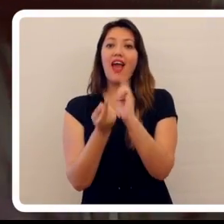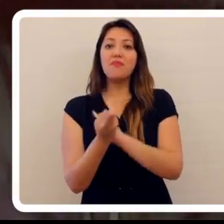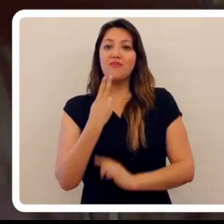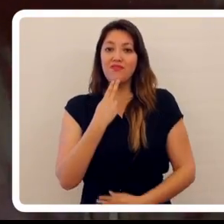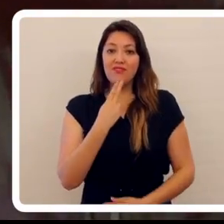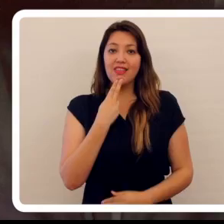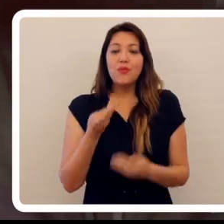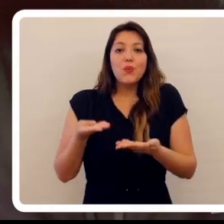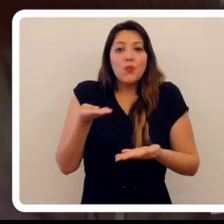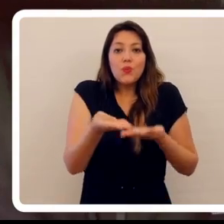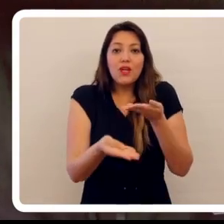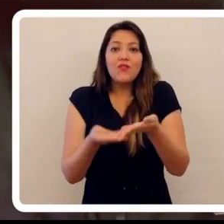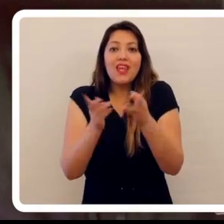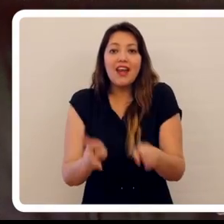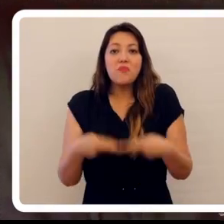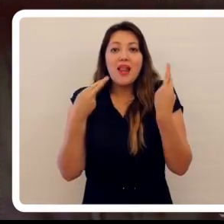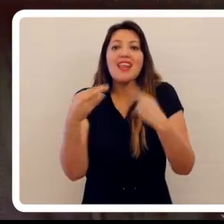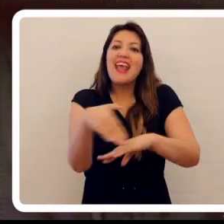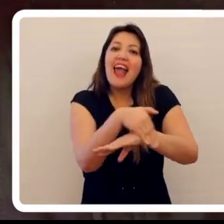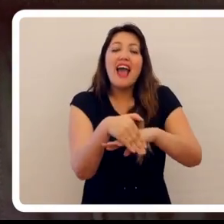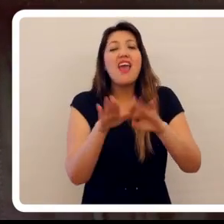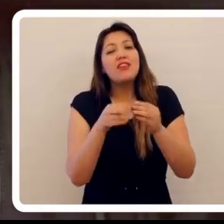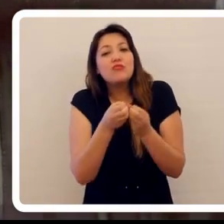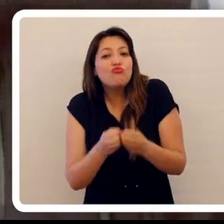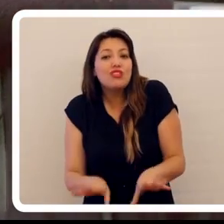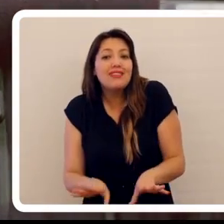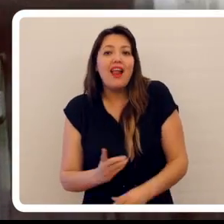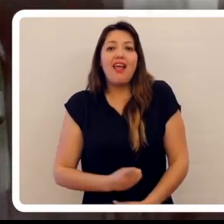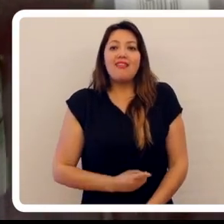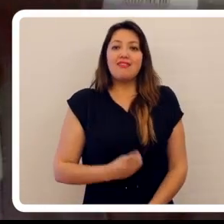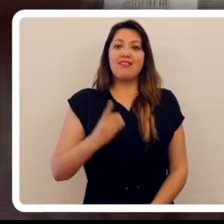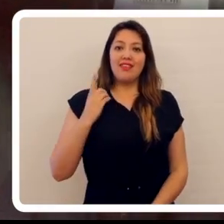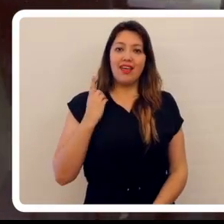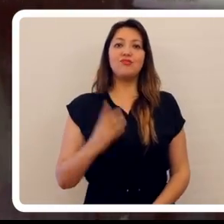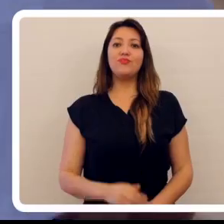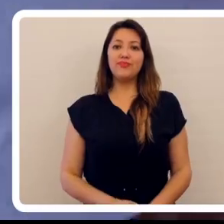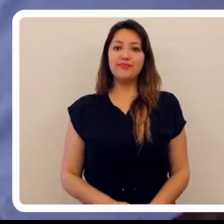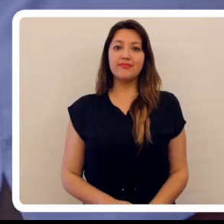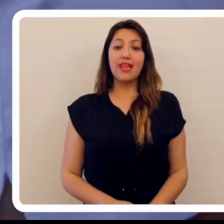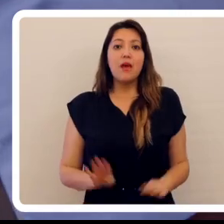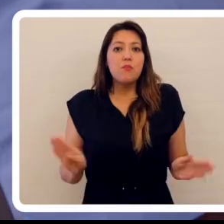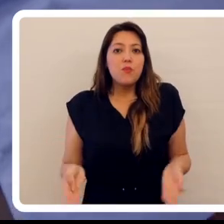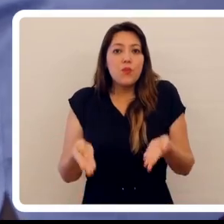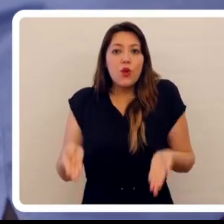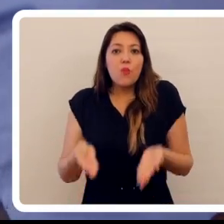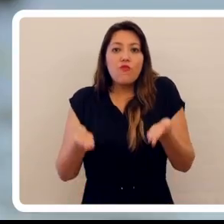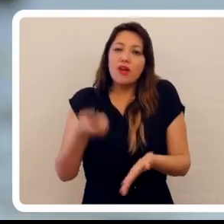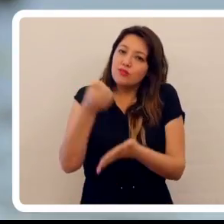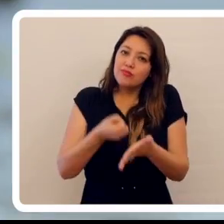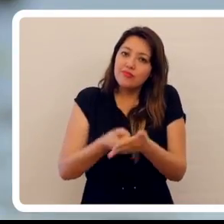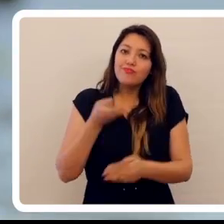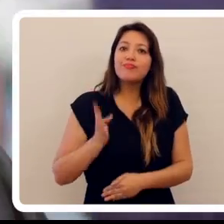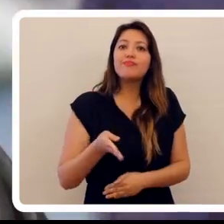porque les contribuye a recuperar algo que la calle muchas veces les despoja a las personas, que es la dignidad. Es promover la perseverancia